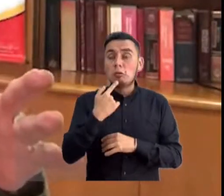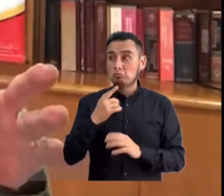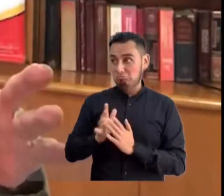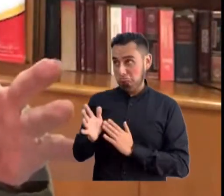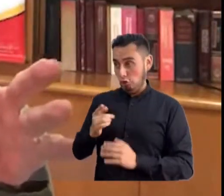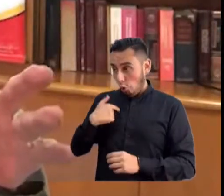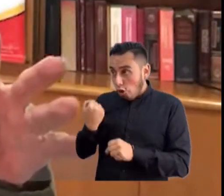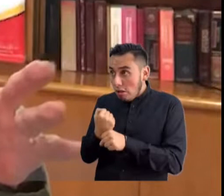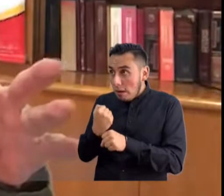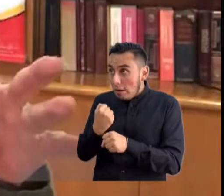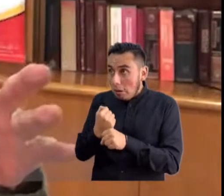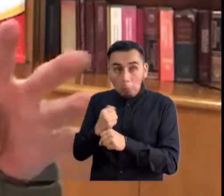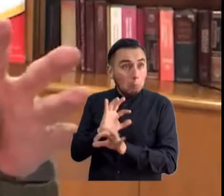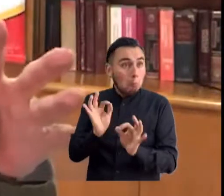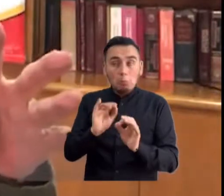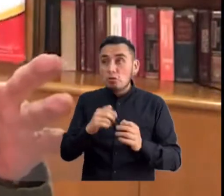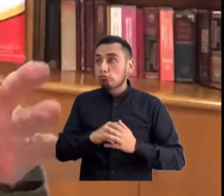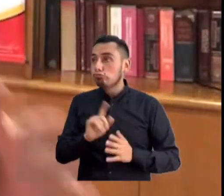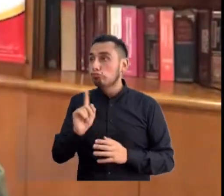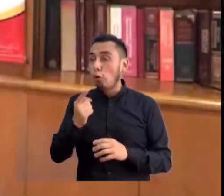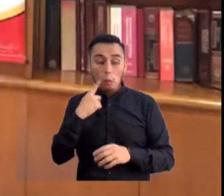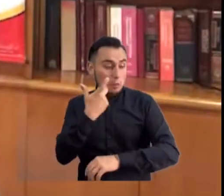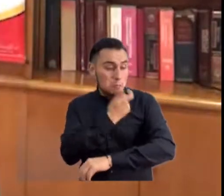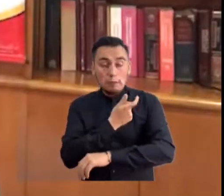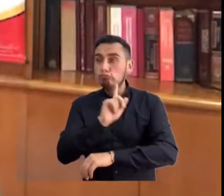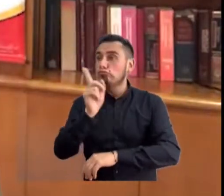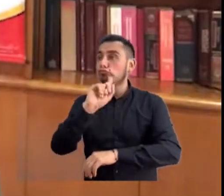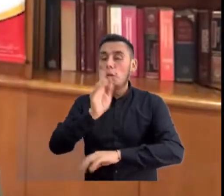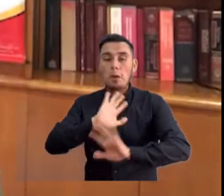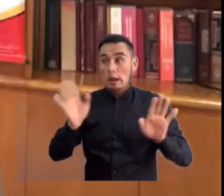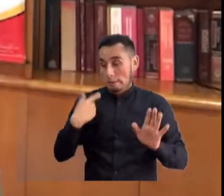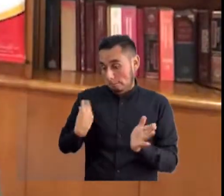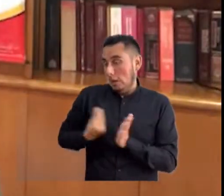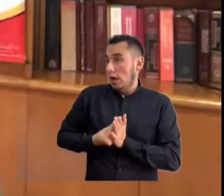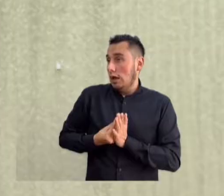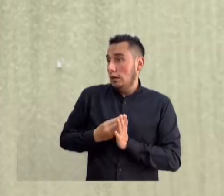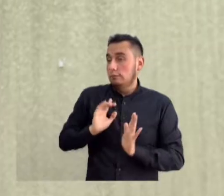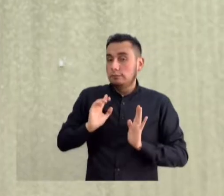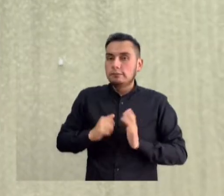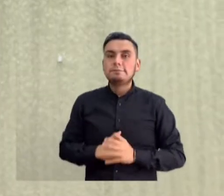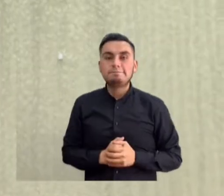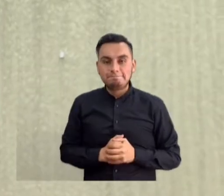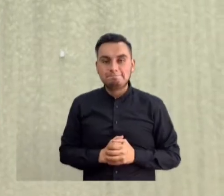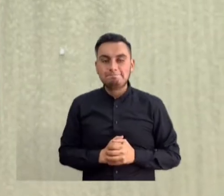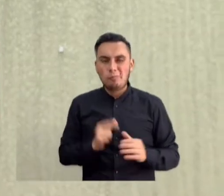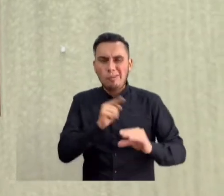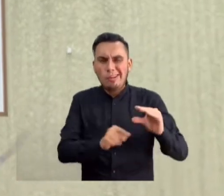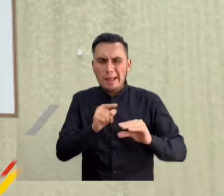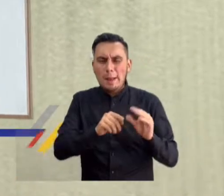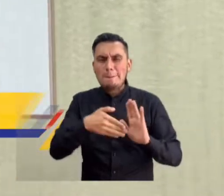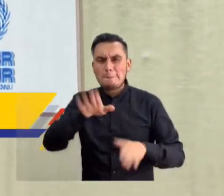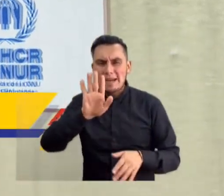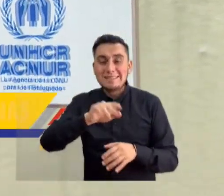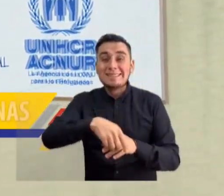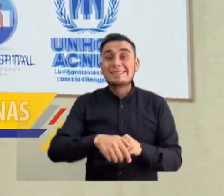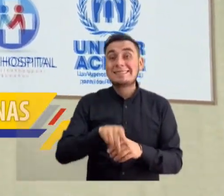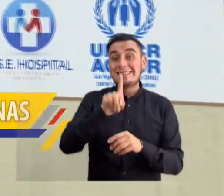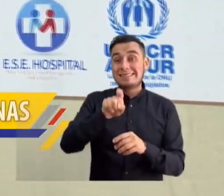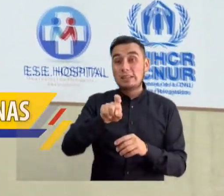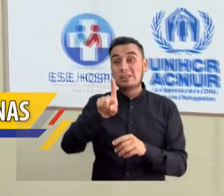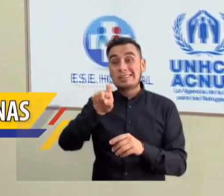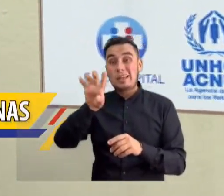a seguir prestando servicios de salud ni seguir vacunando si no les pagan. Según la Contraloría General, de los más de